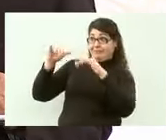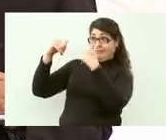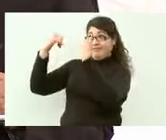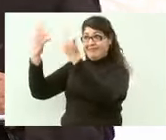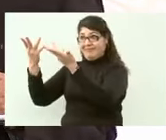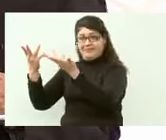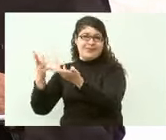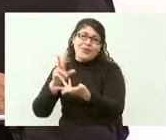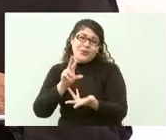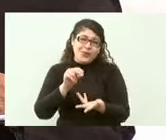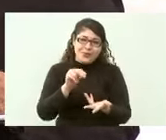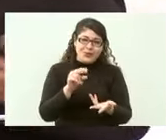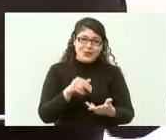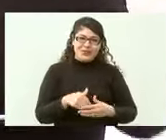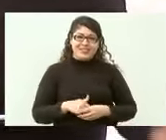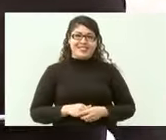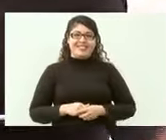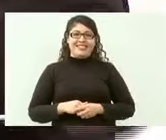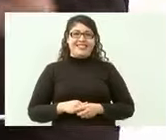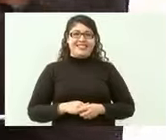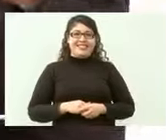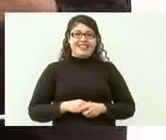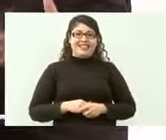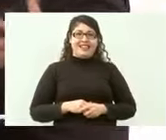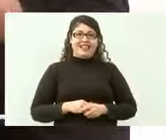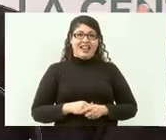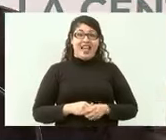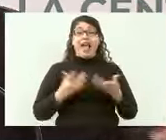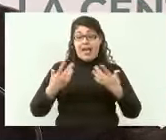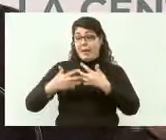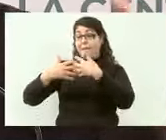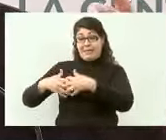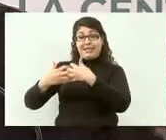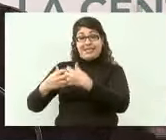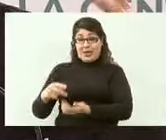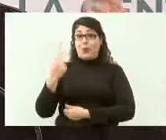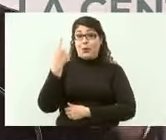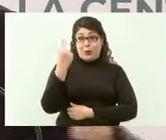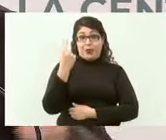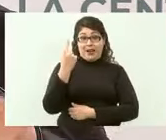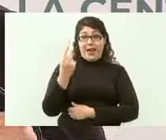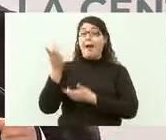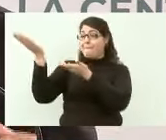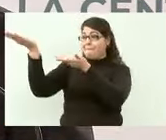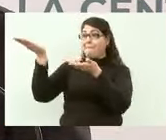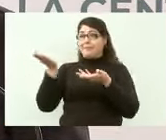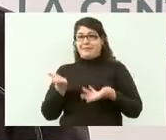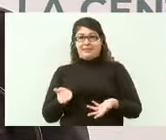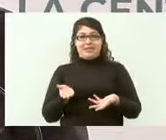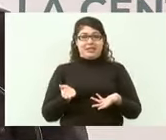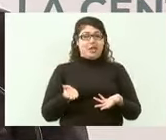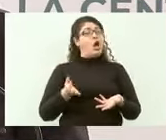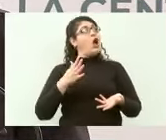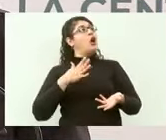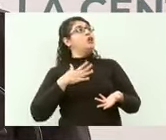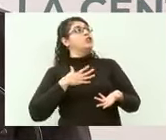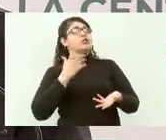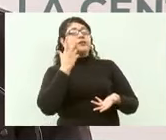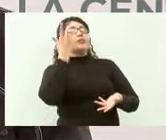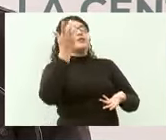empresas que abusó de toda esta política privatizadora